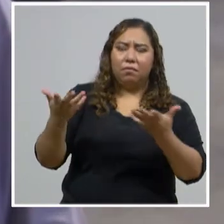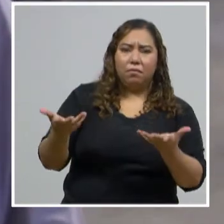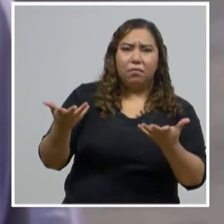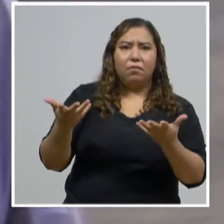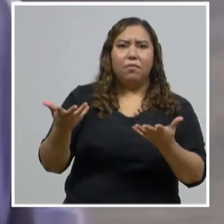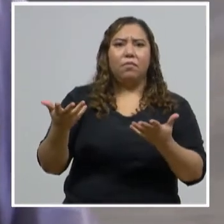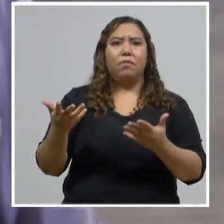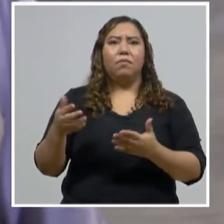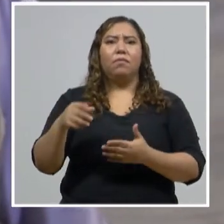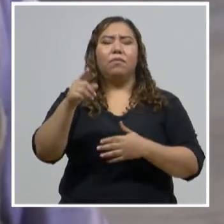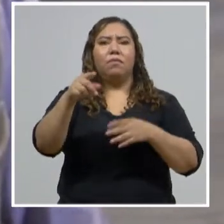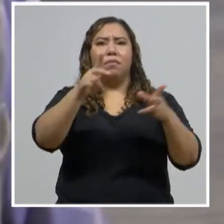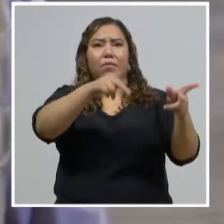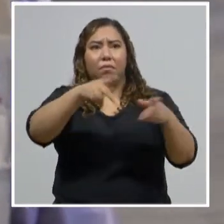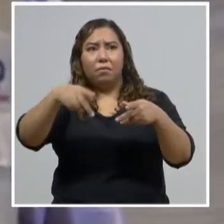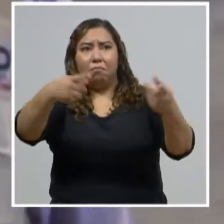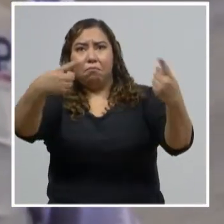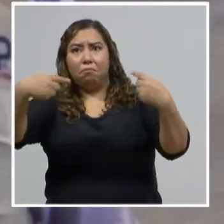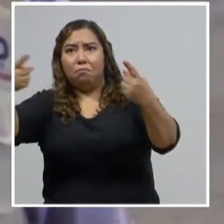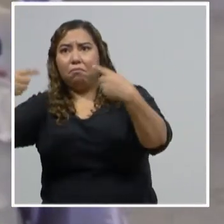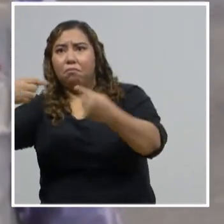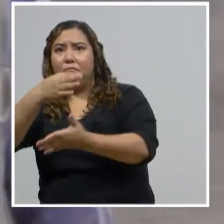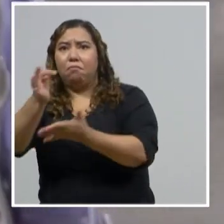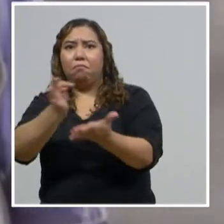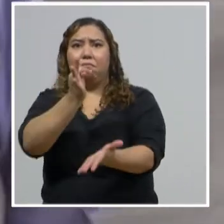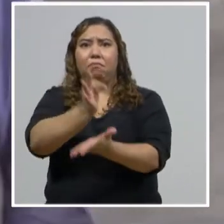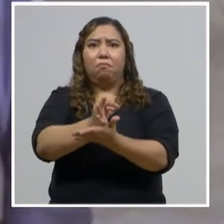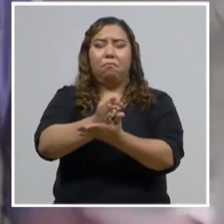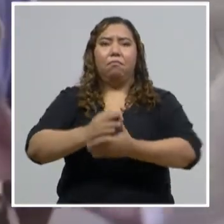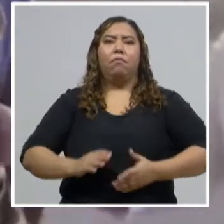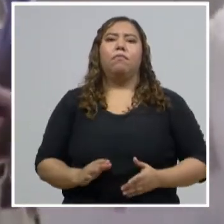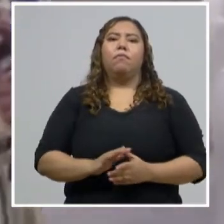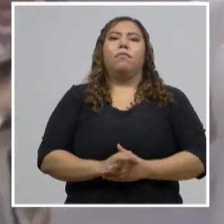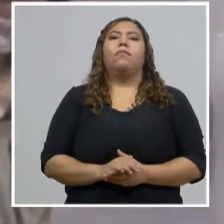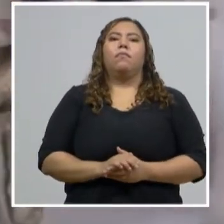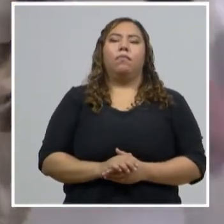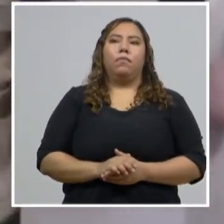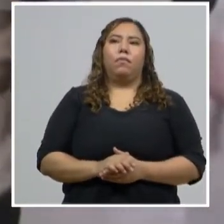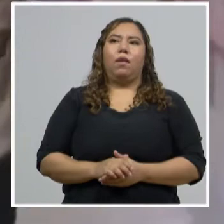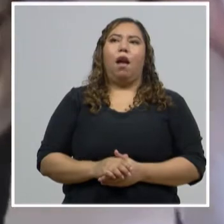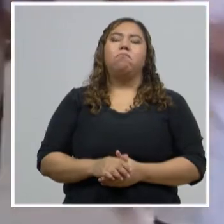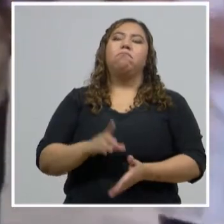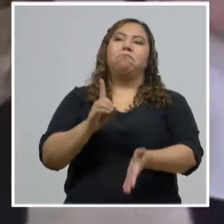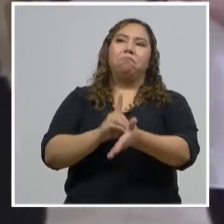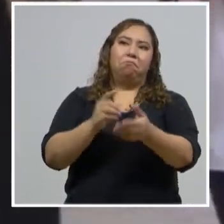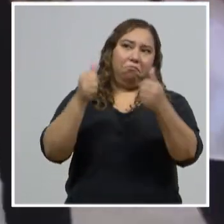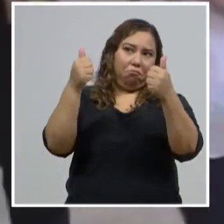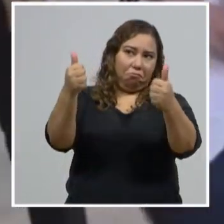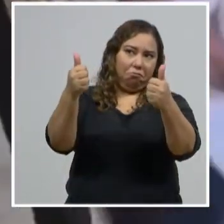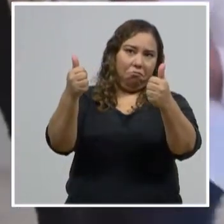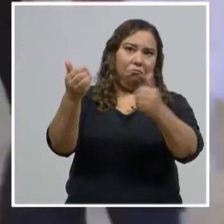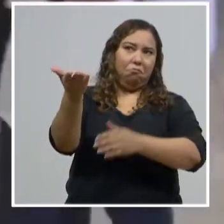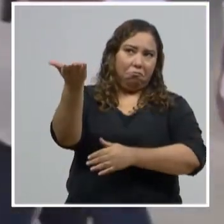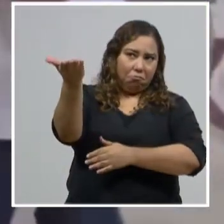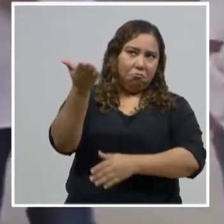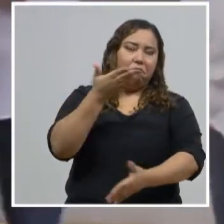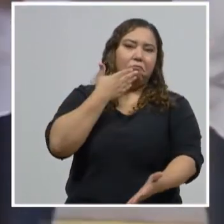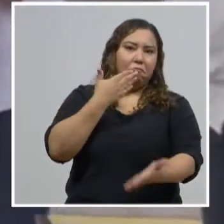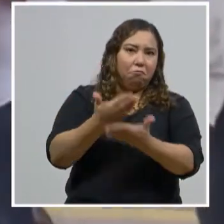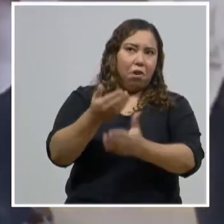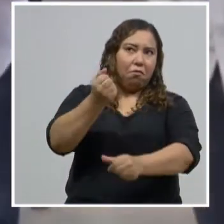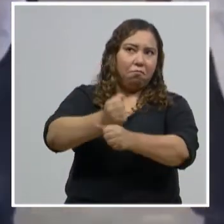lo que es la atención del pueblo capitalino. Excelente, doctor. Excelente por esa coordinación. Y bueno,